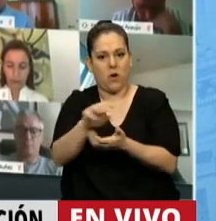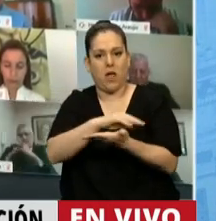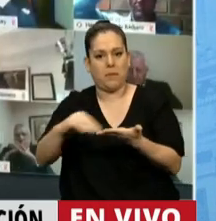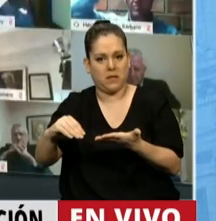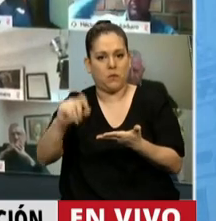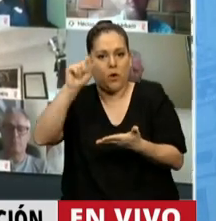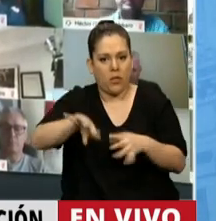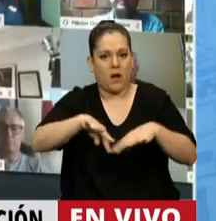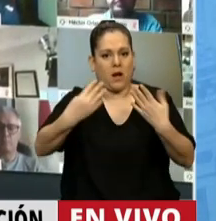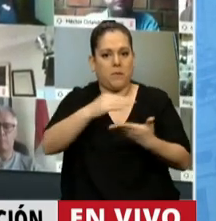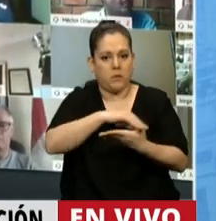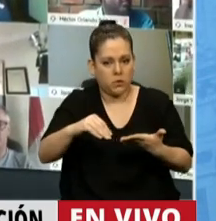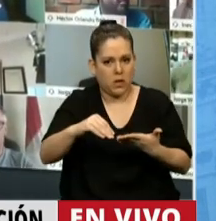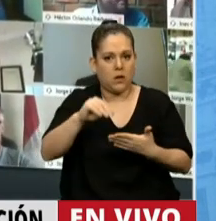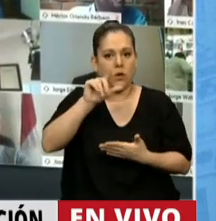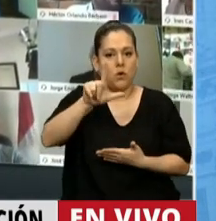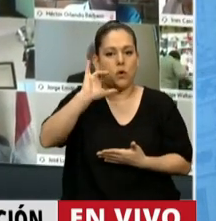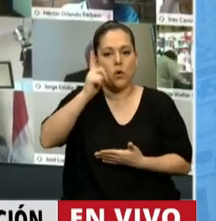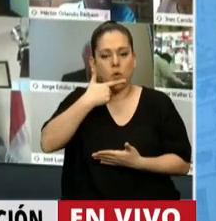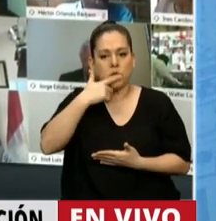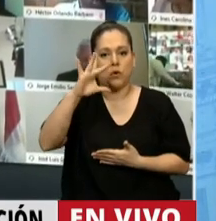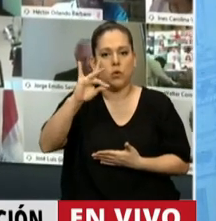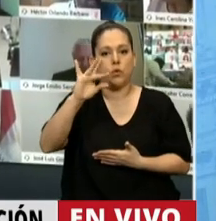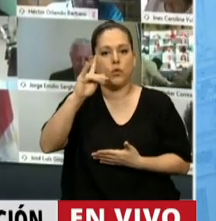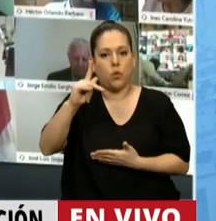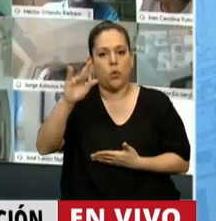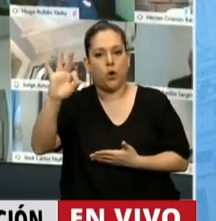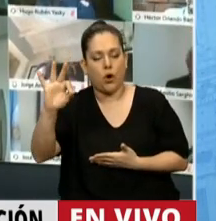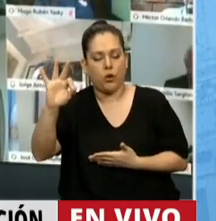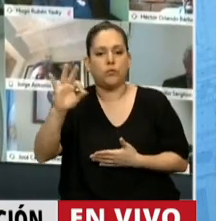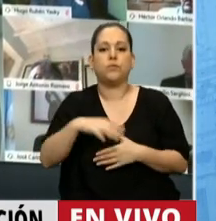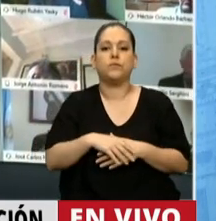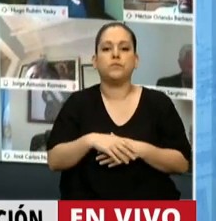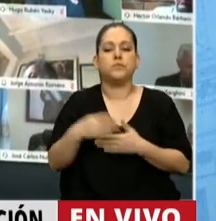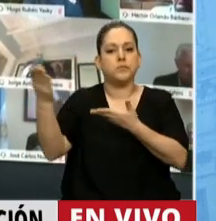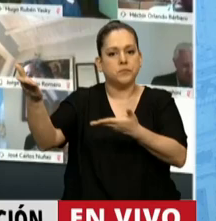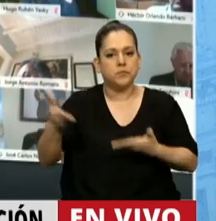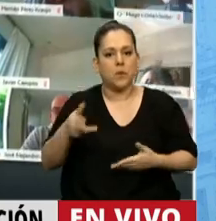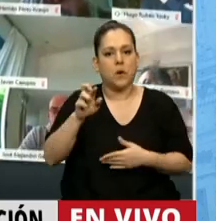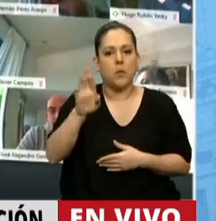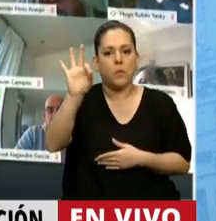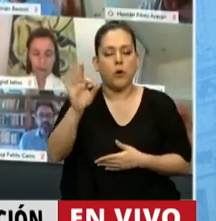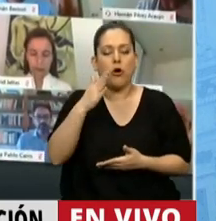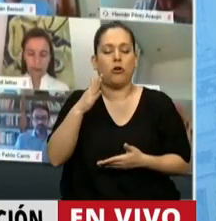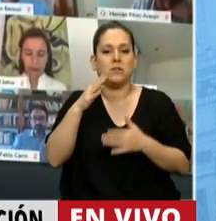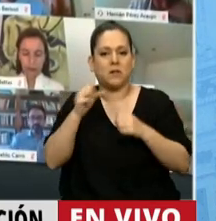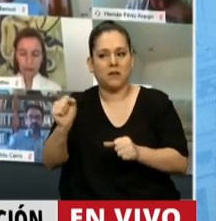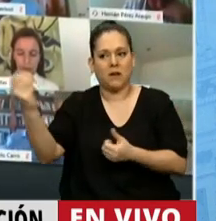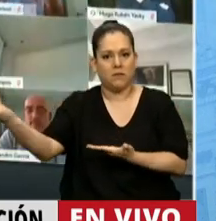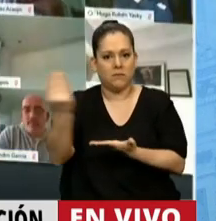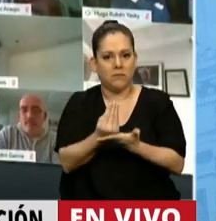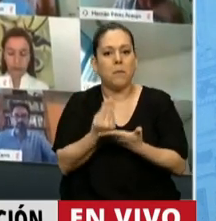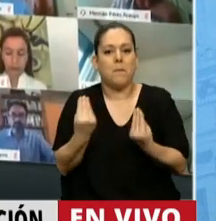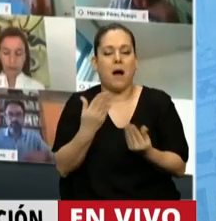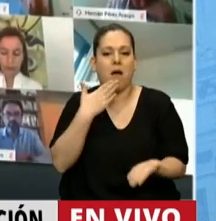Cámara, el licenciado Luis Samín Duco. Invito al señor Prosecretario a aproximarse al estrado para